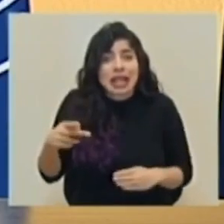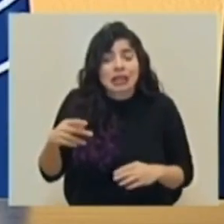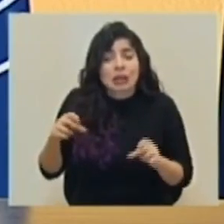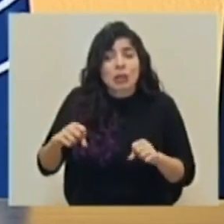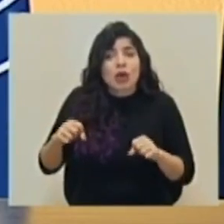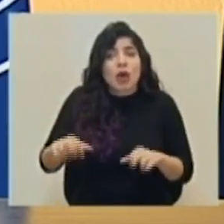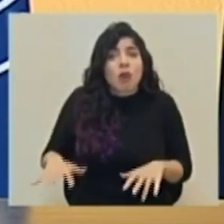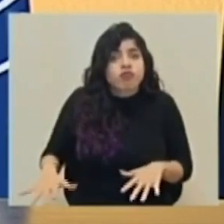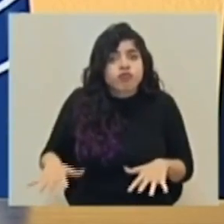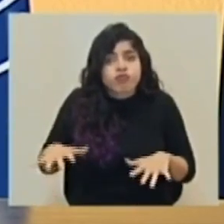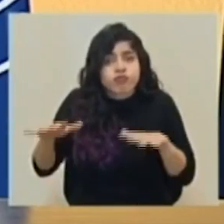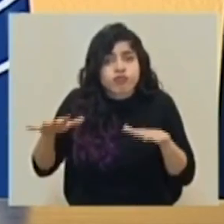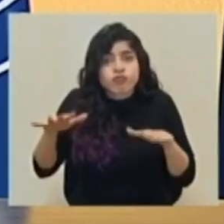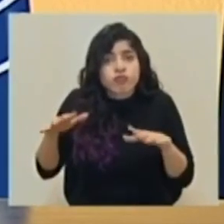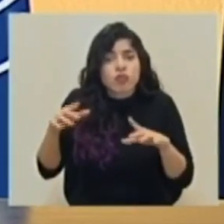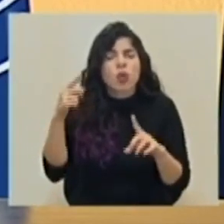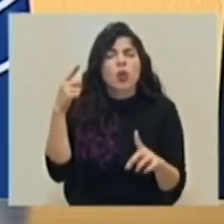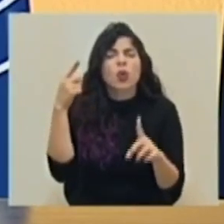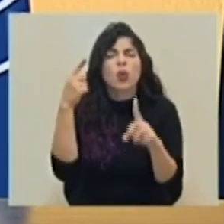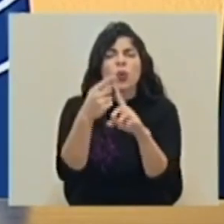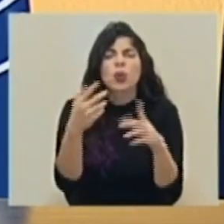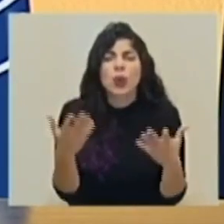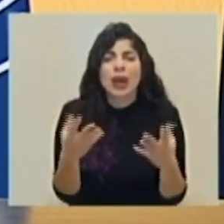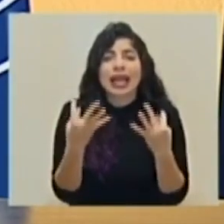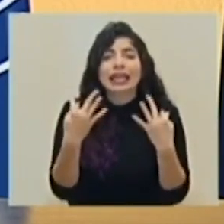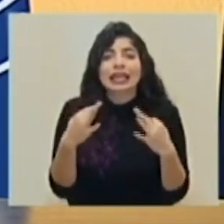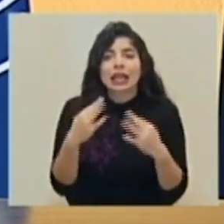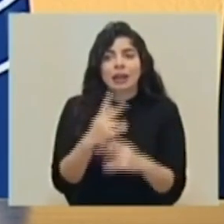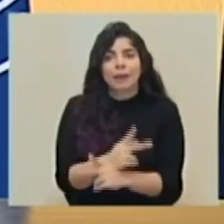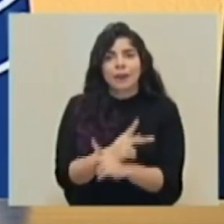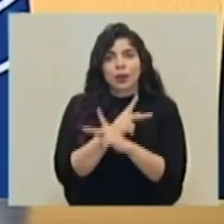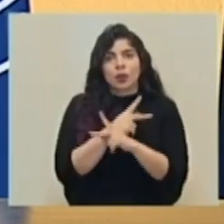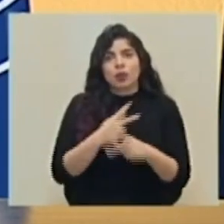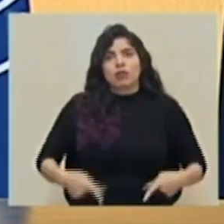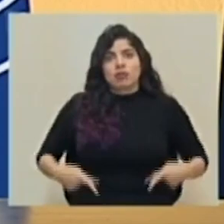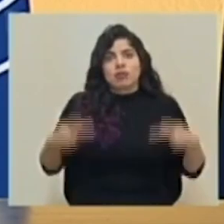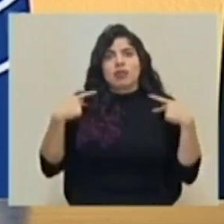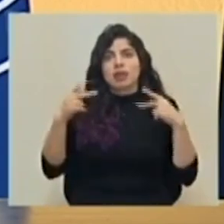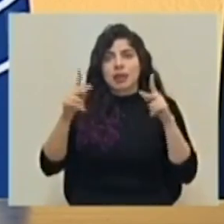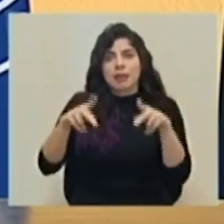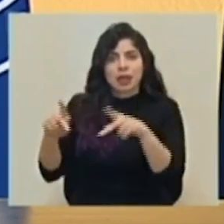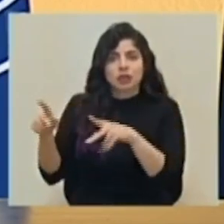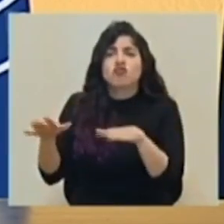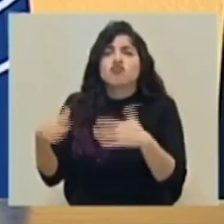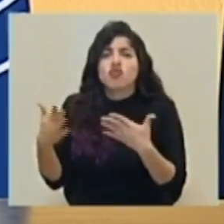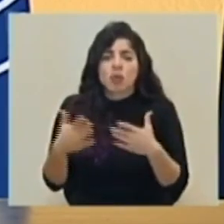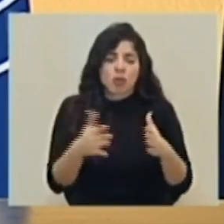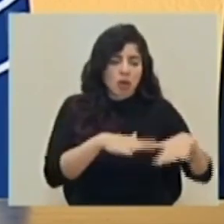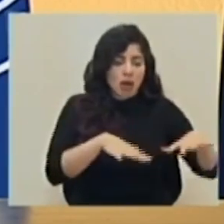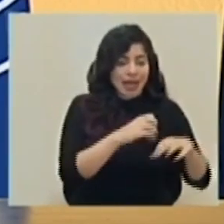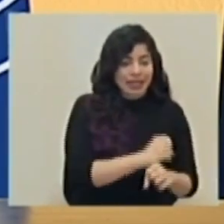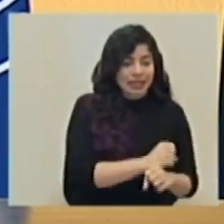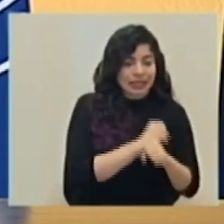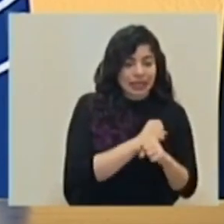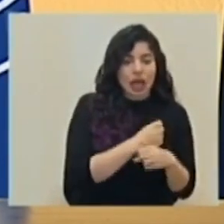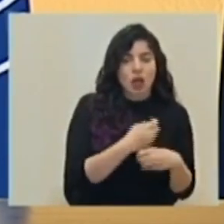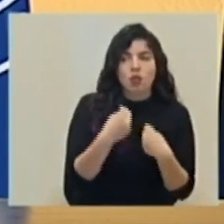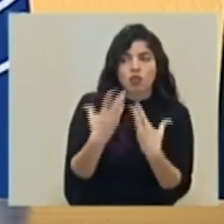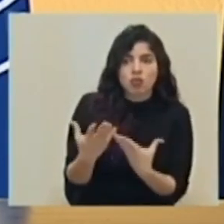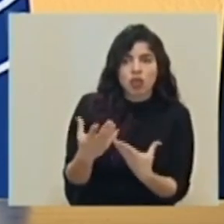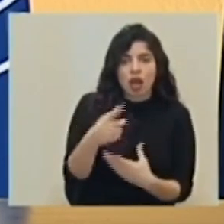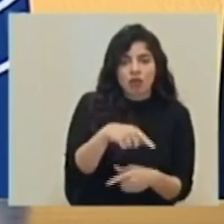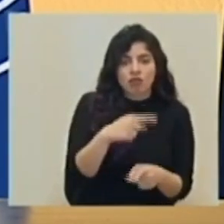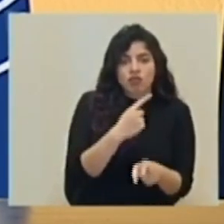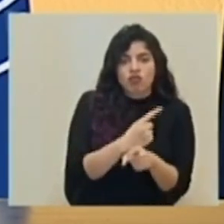y el objetivo básico es tratar de salvaguardar la integridad de estas personas, dándoles condiciones seguras y adecuadas